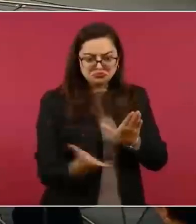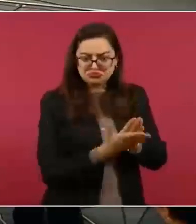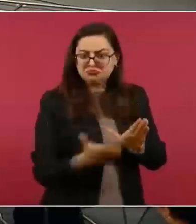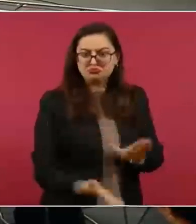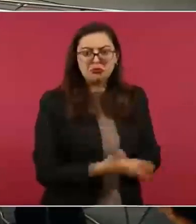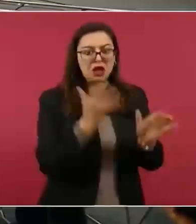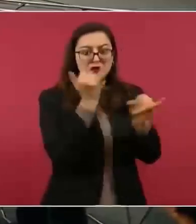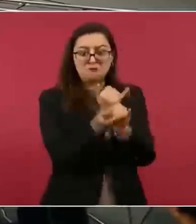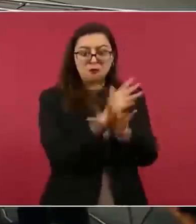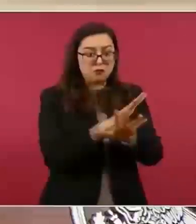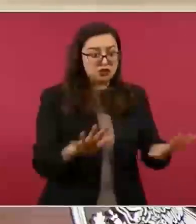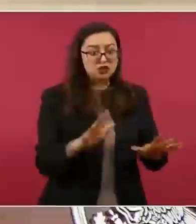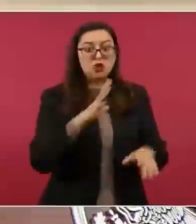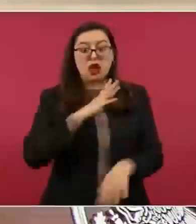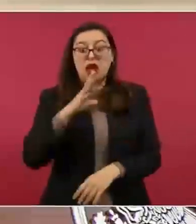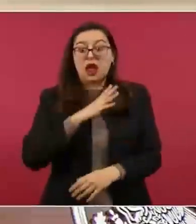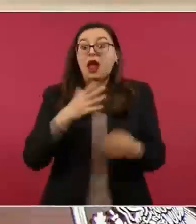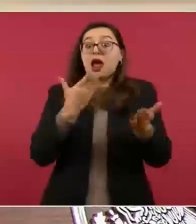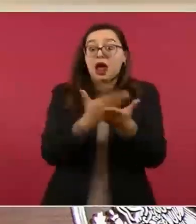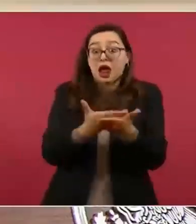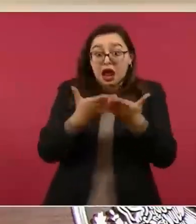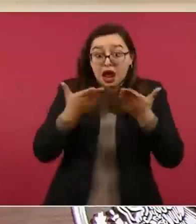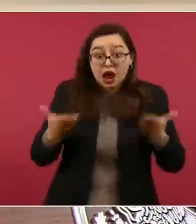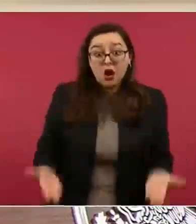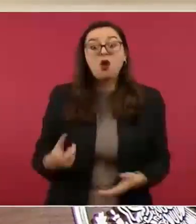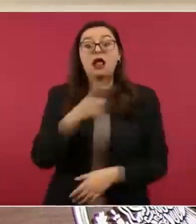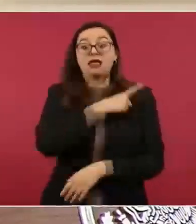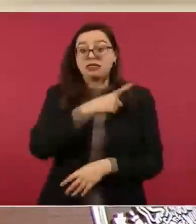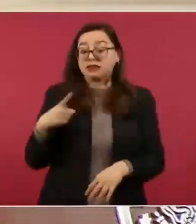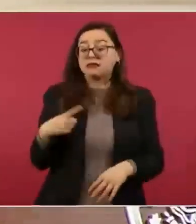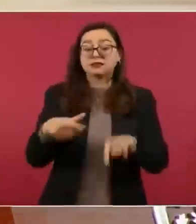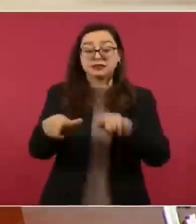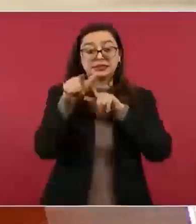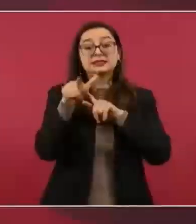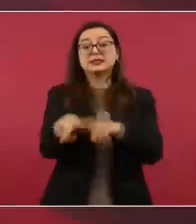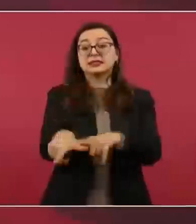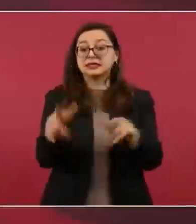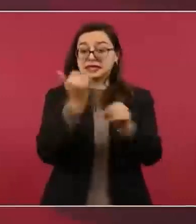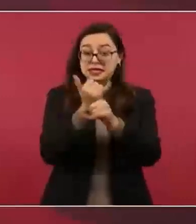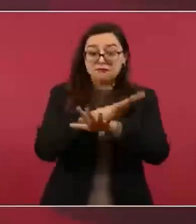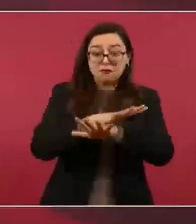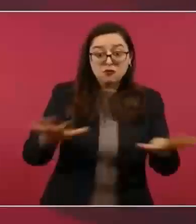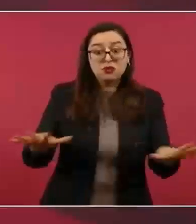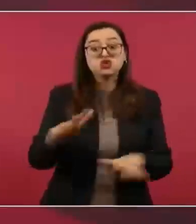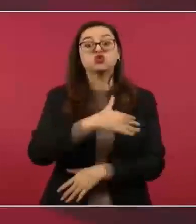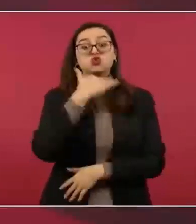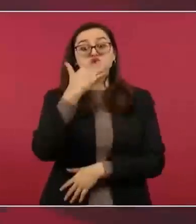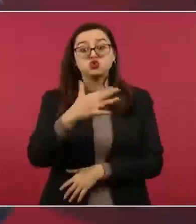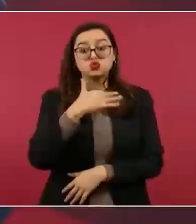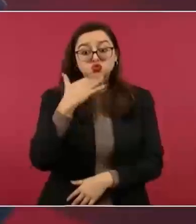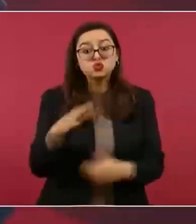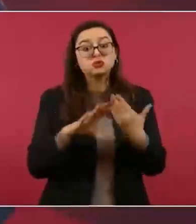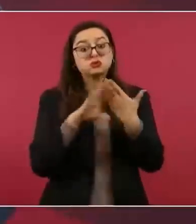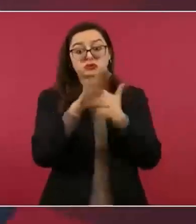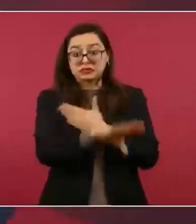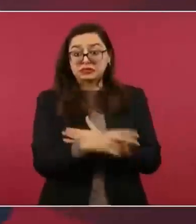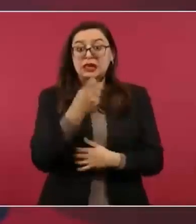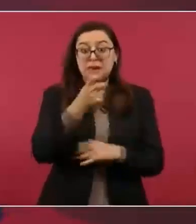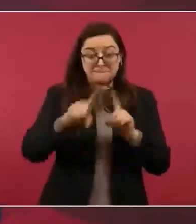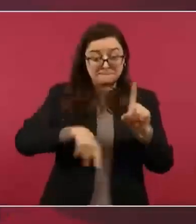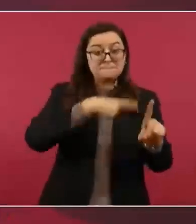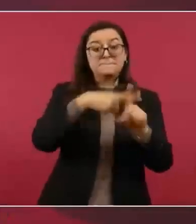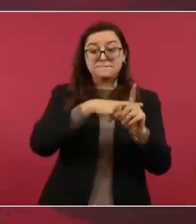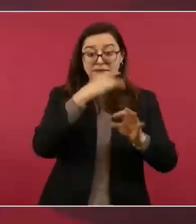Entonces, tiene que haber buenas reglas, tiene que haber buenas instituciones para combatir la corrupción, aunado a lo que usted menciona. Sí, ya